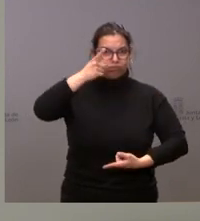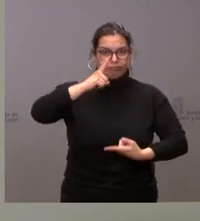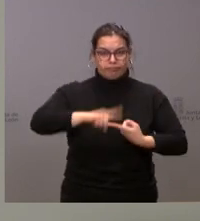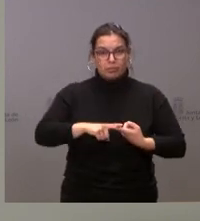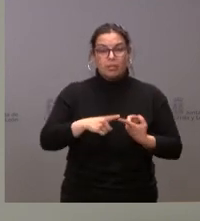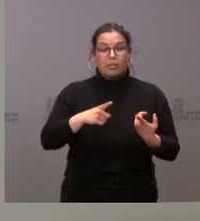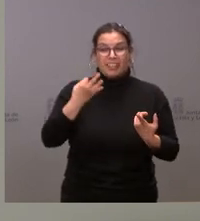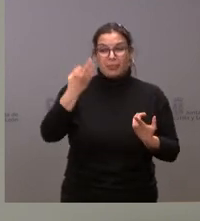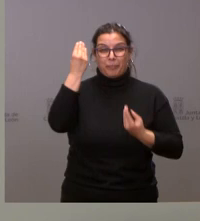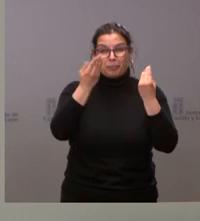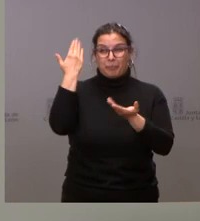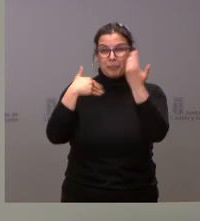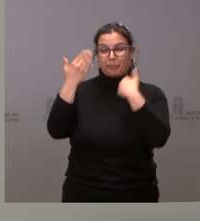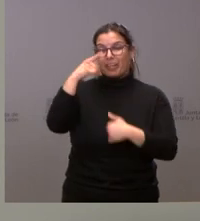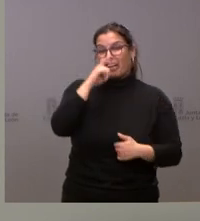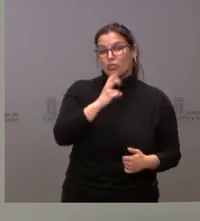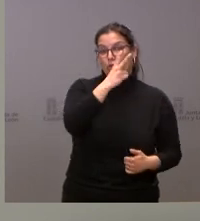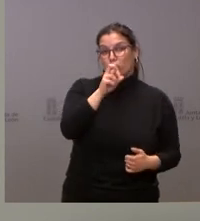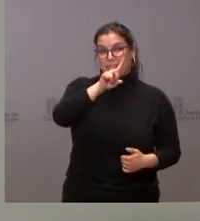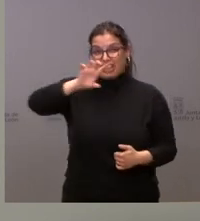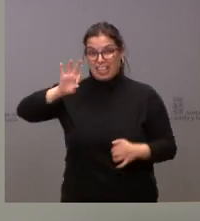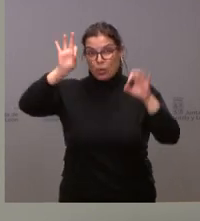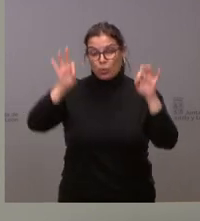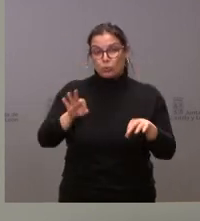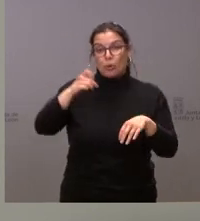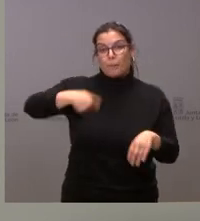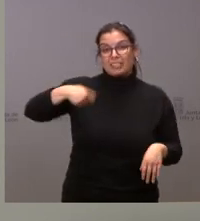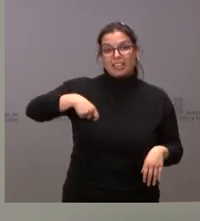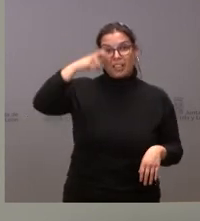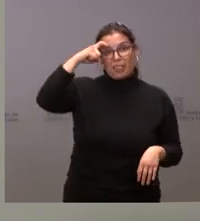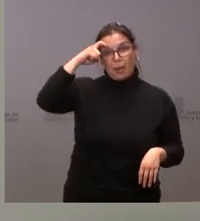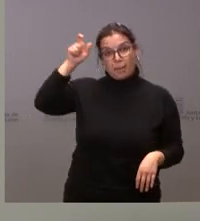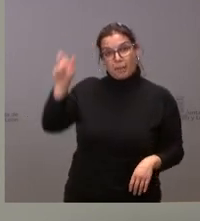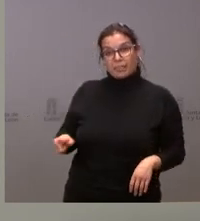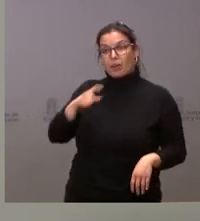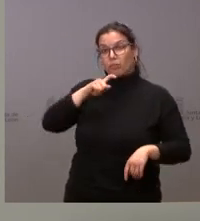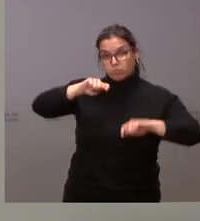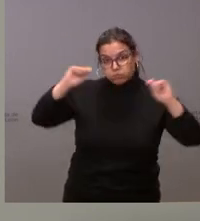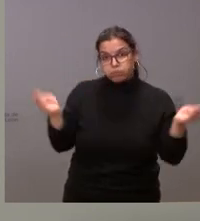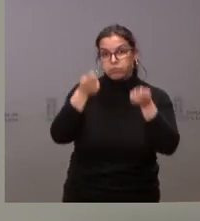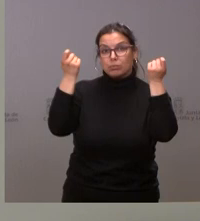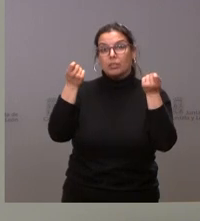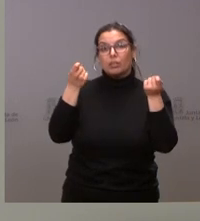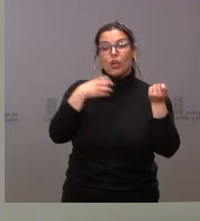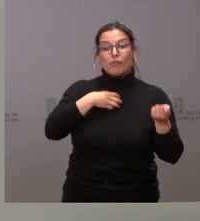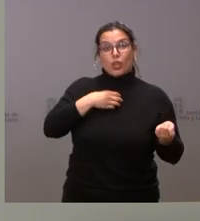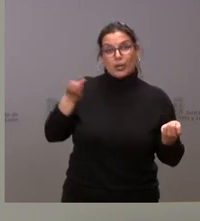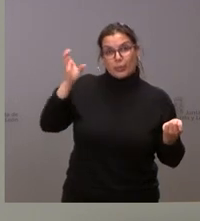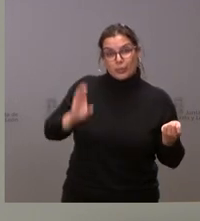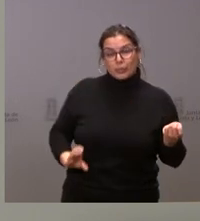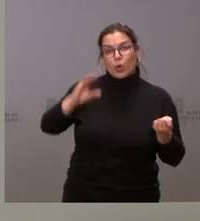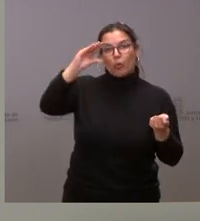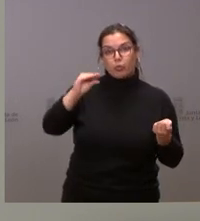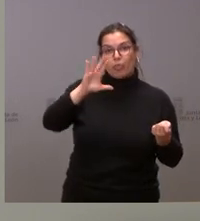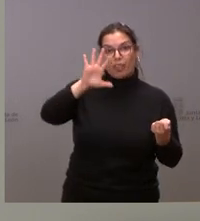a aquel año 2010, cuando el presidente Rodríguez Zapatero anunció una bajada del sueldo de los empleados públicos de un 5%